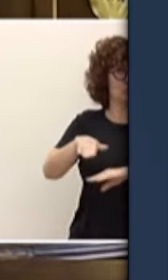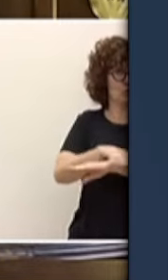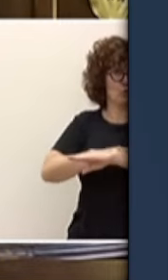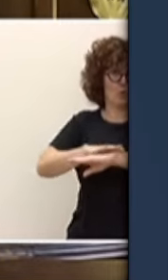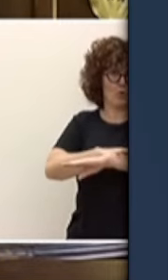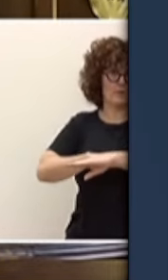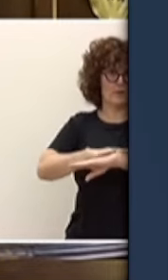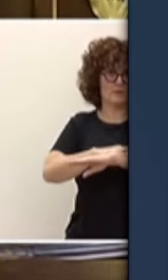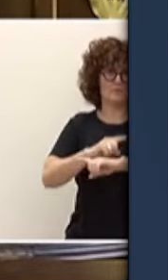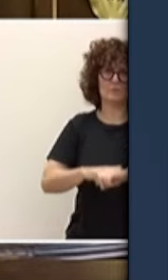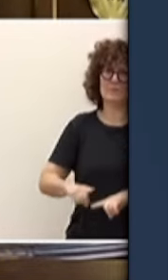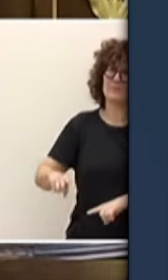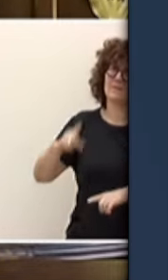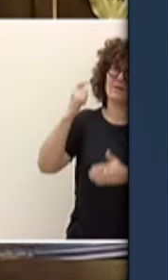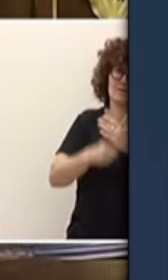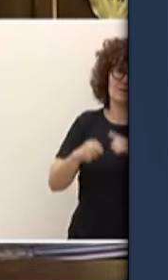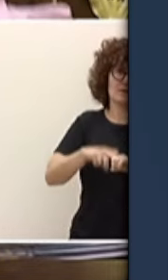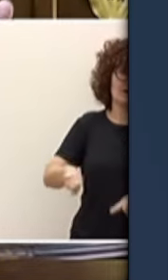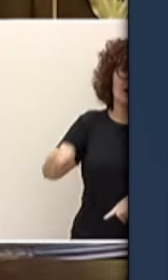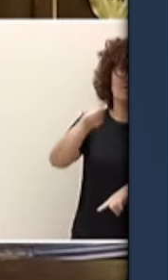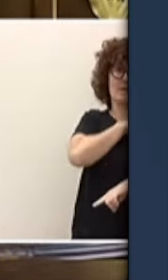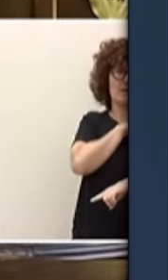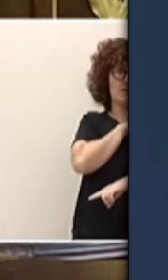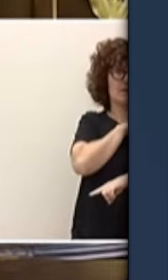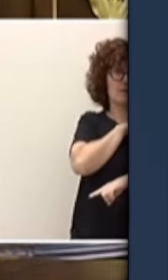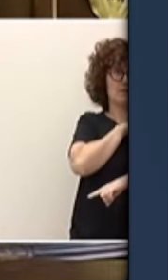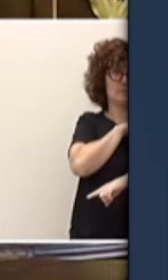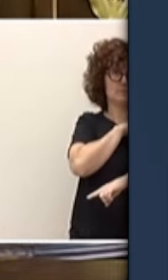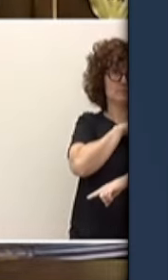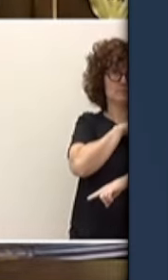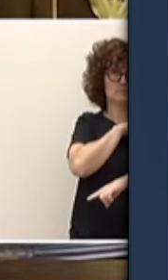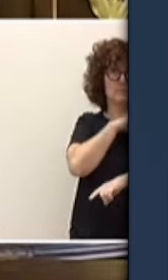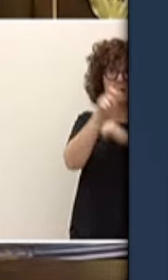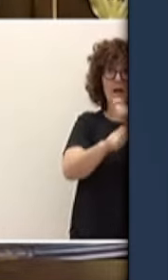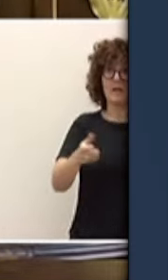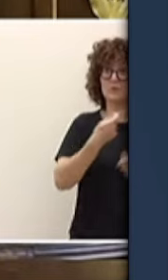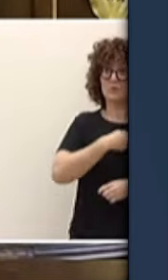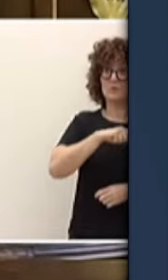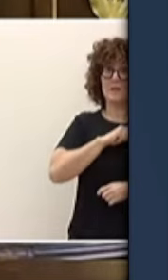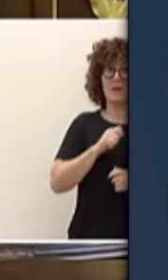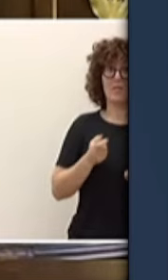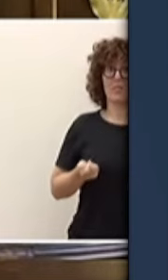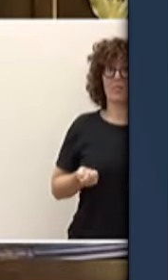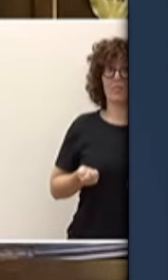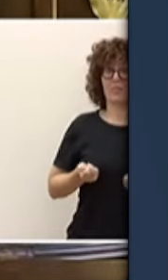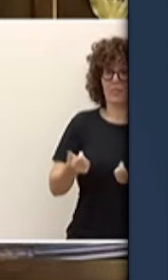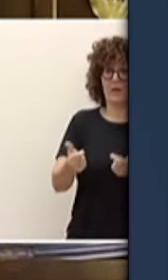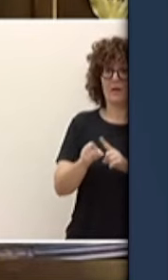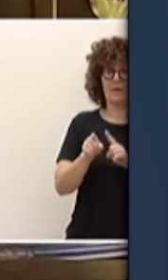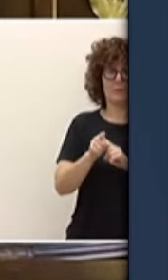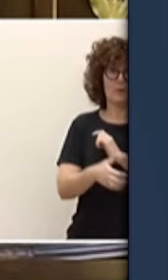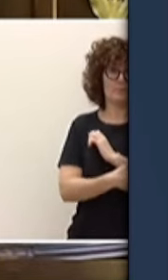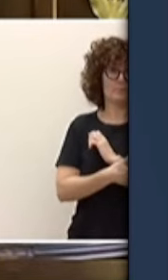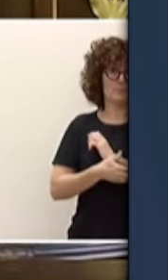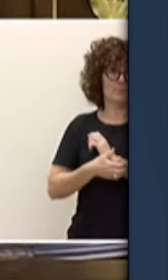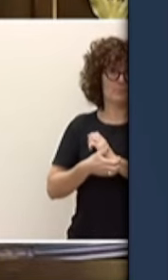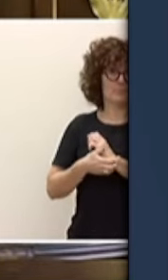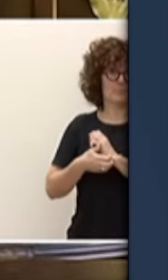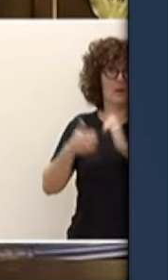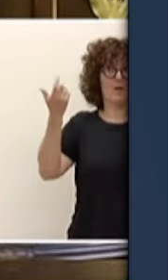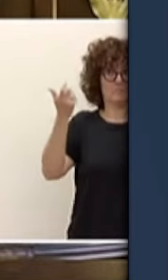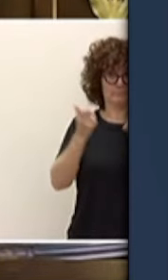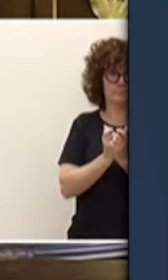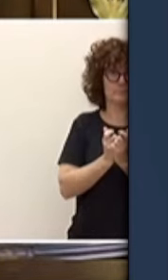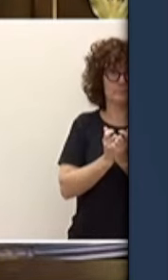contribuyentes rompen la hucha para llenar la de Sánchez los precios de la compra no dejan de subir y estaría bien oír en esta cámara